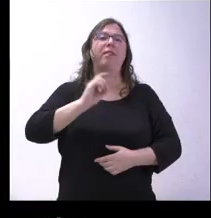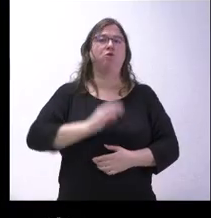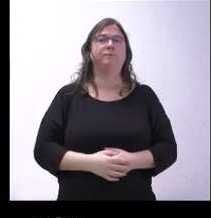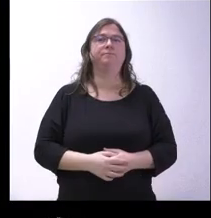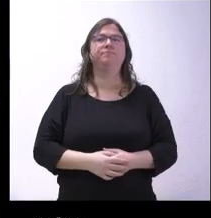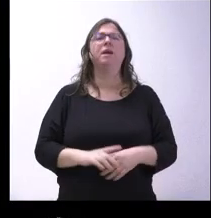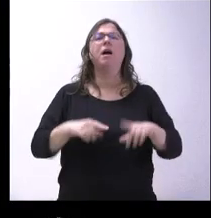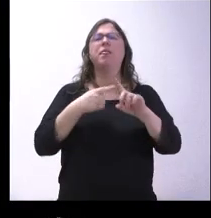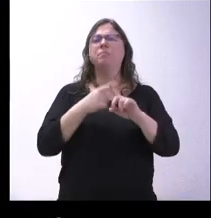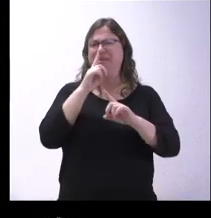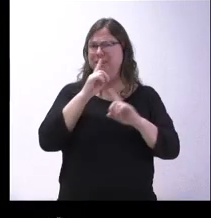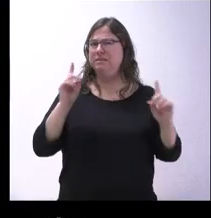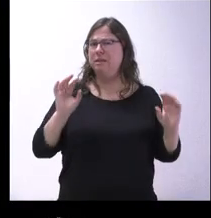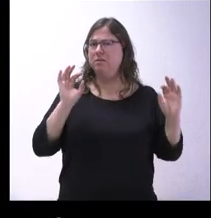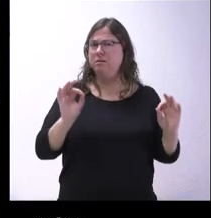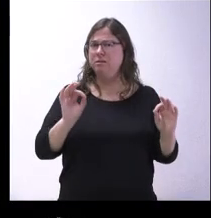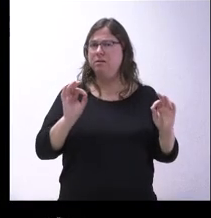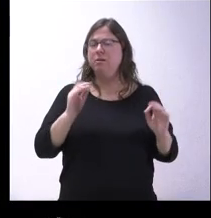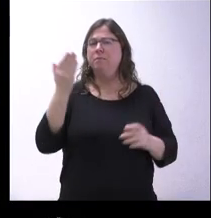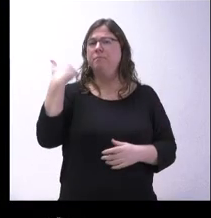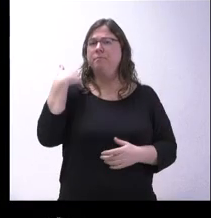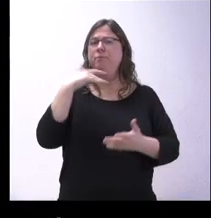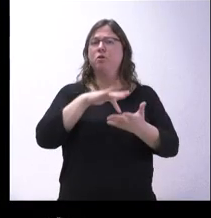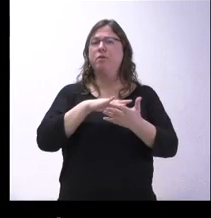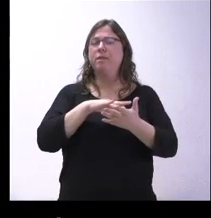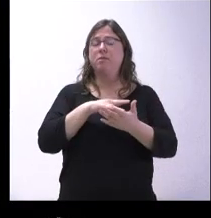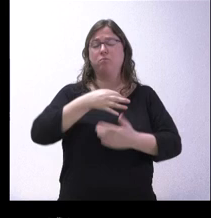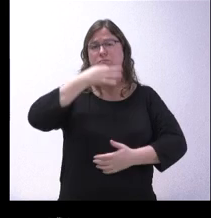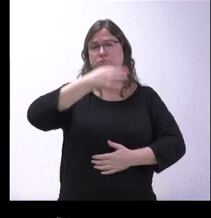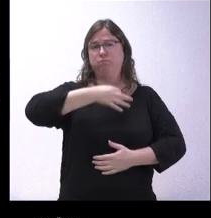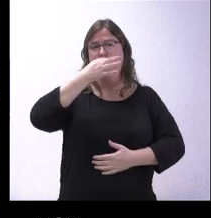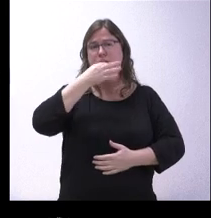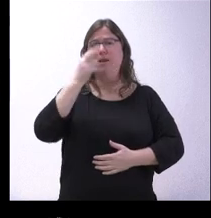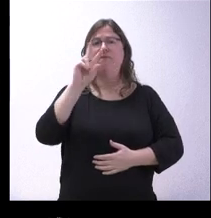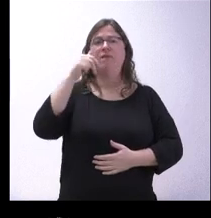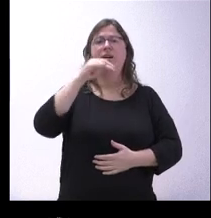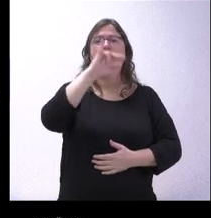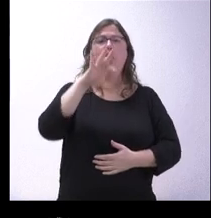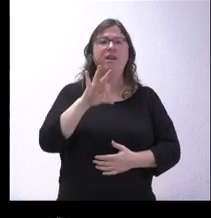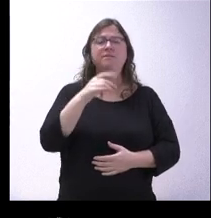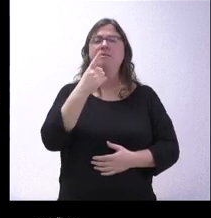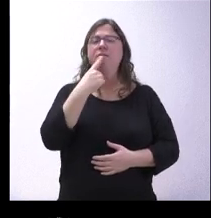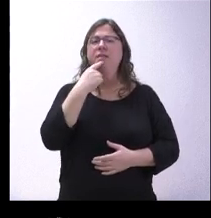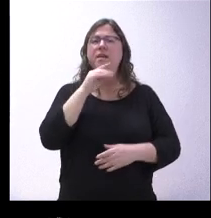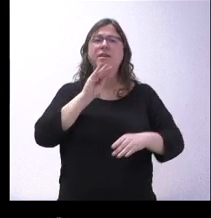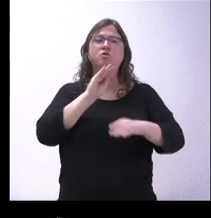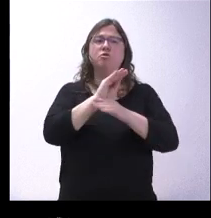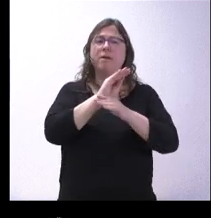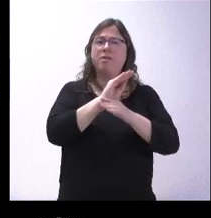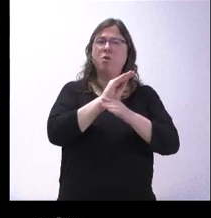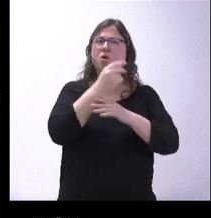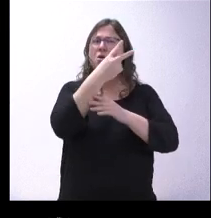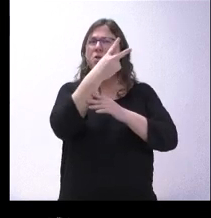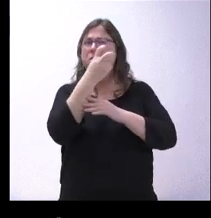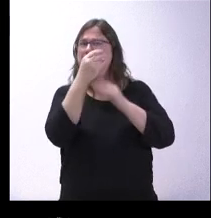Además, este año, también el otro día en su intervención en las Cortes, Veganzones anunció que se iba a retirar una subvención de doscientos